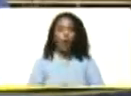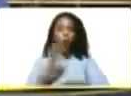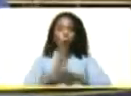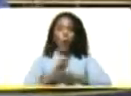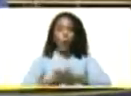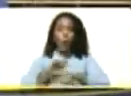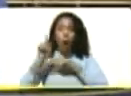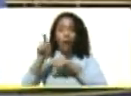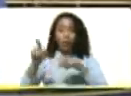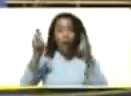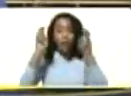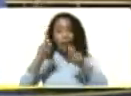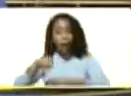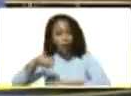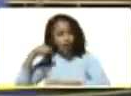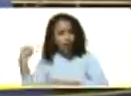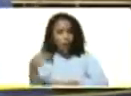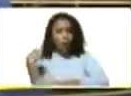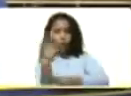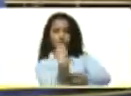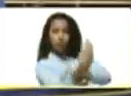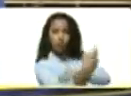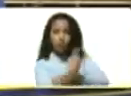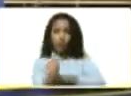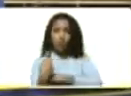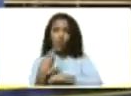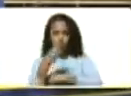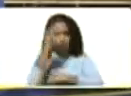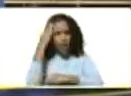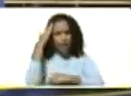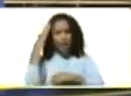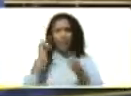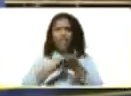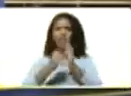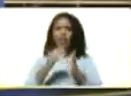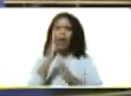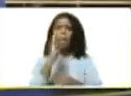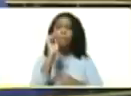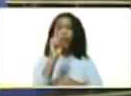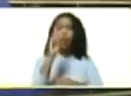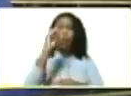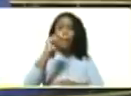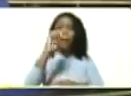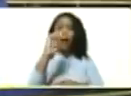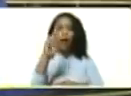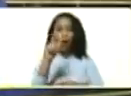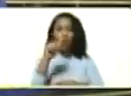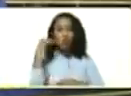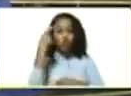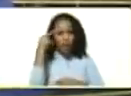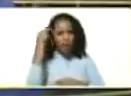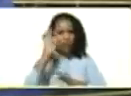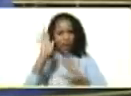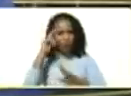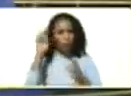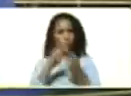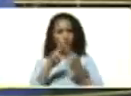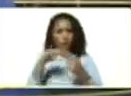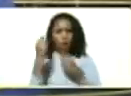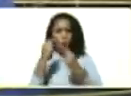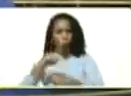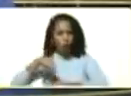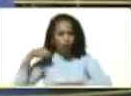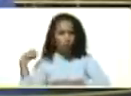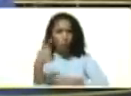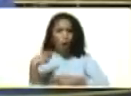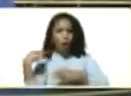eso es el factor boomerang. ¿Ustedes saben qué es un boomerang? Ustedes han lanzado un boomerang. Ustedes lanza el boomerang.